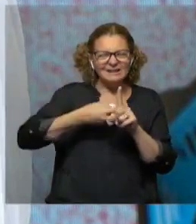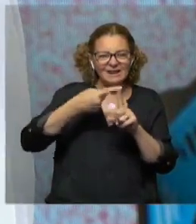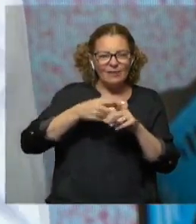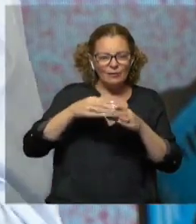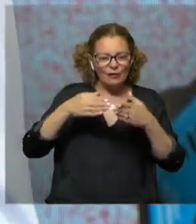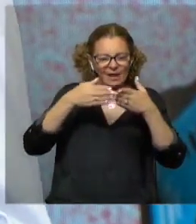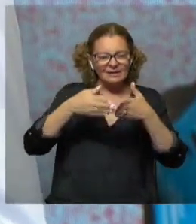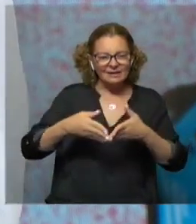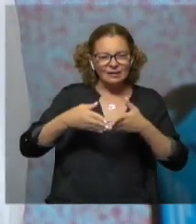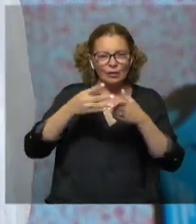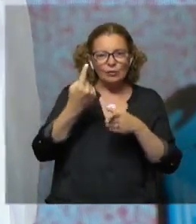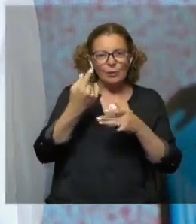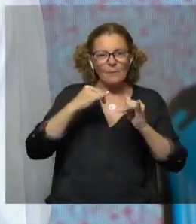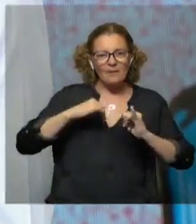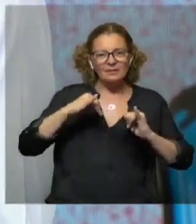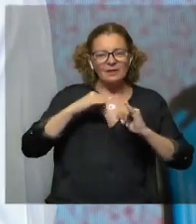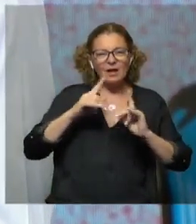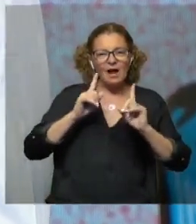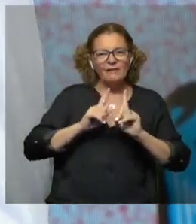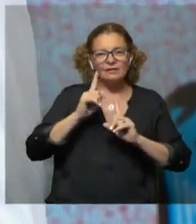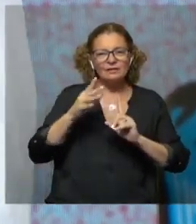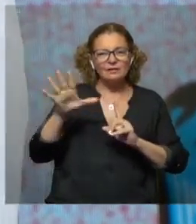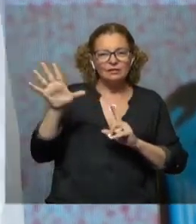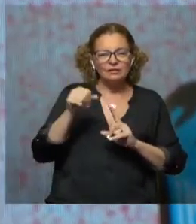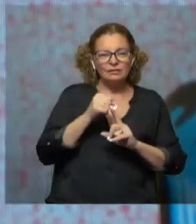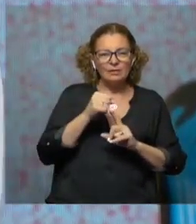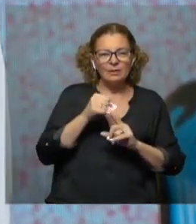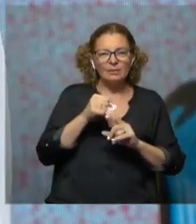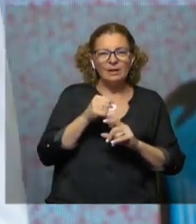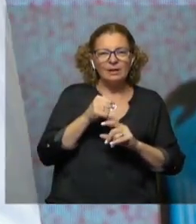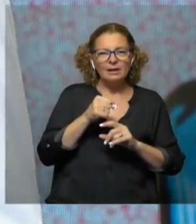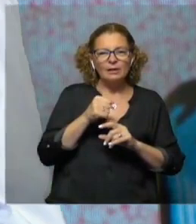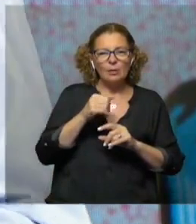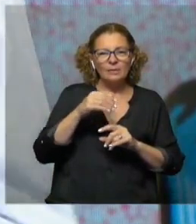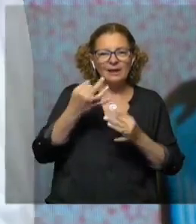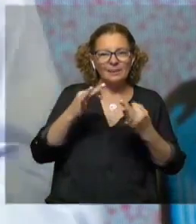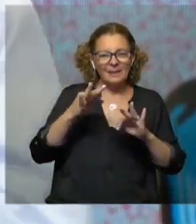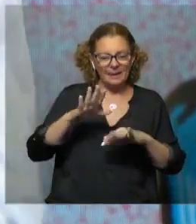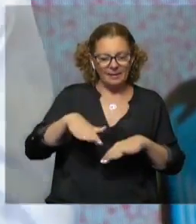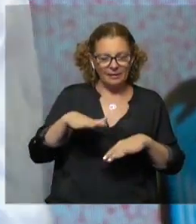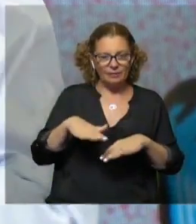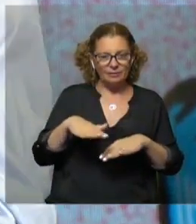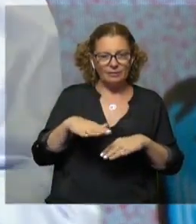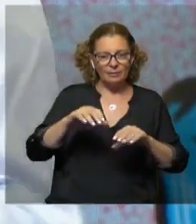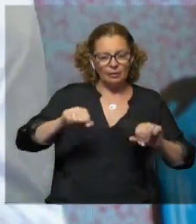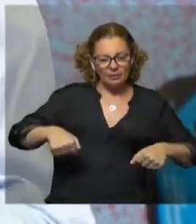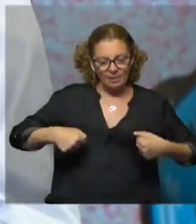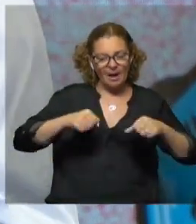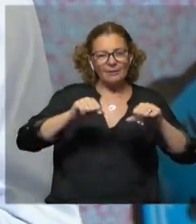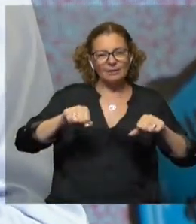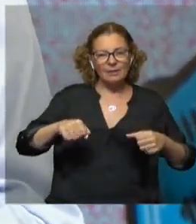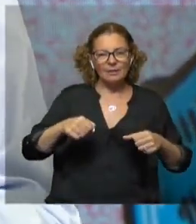uno de los paseos que a veces nos llevaba mi abuelo, sobre todo con mi hermana menor, era a... Él remaba y